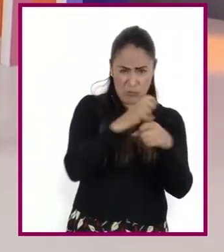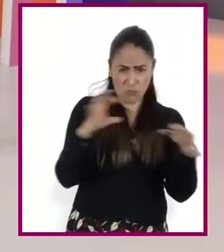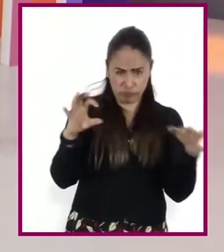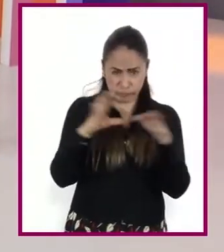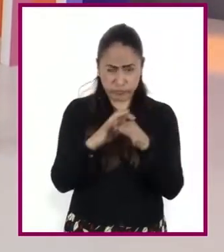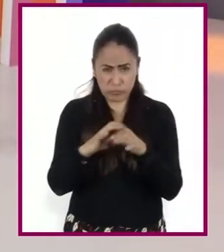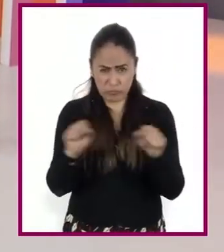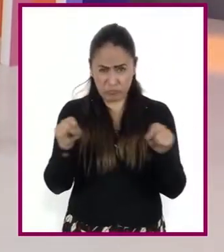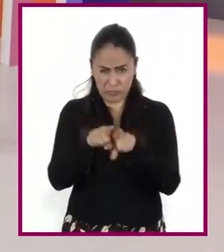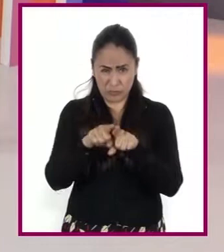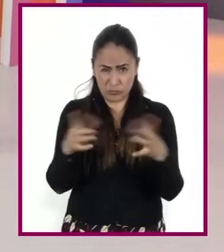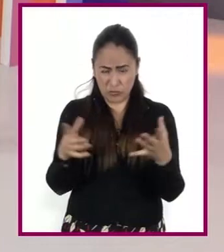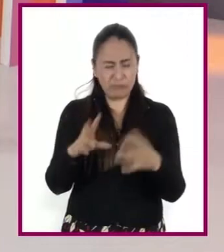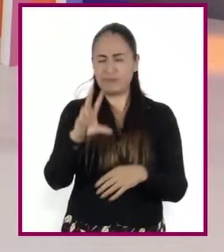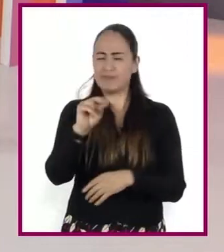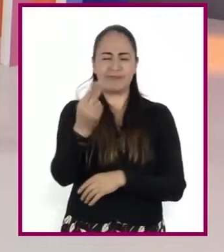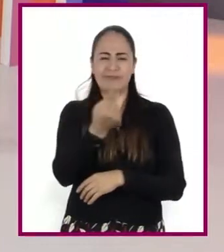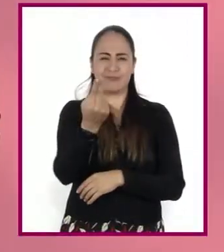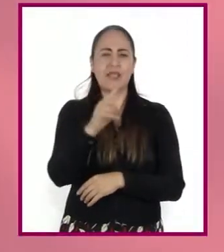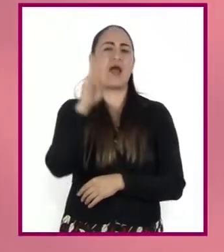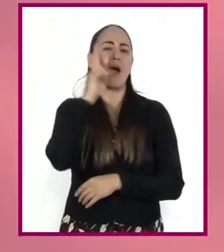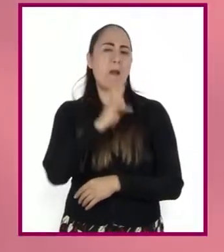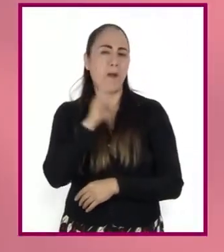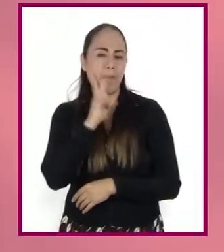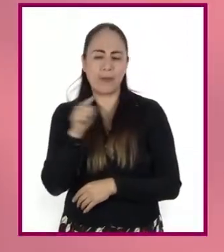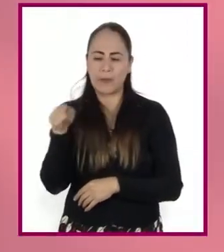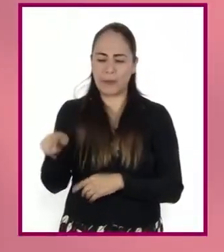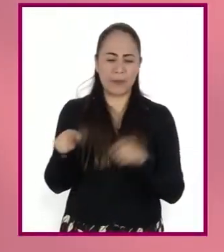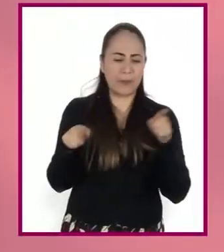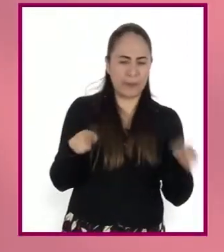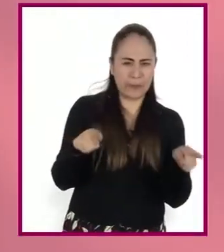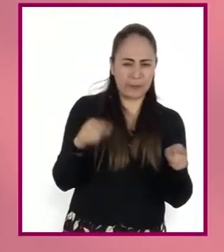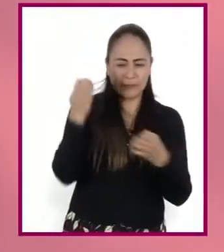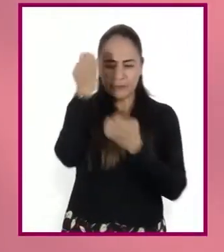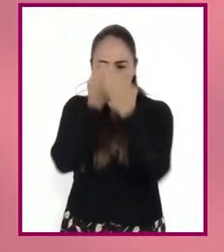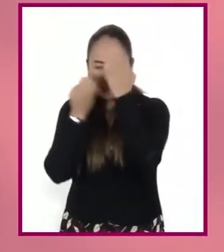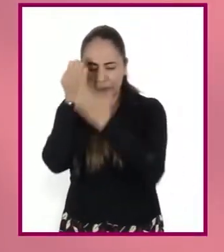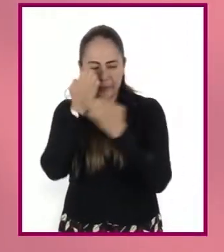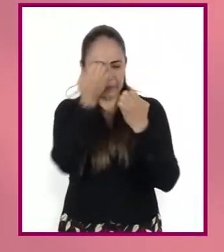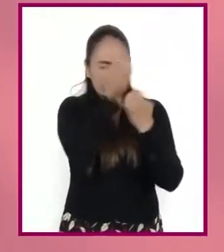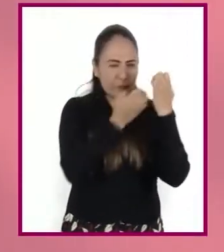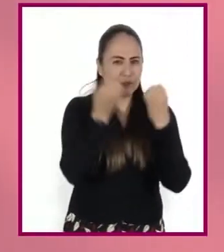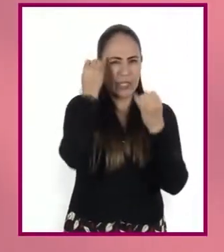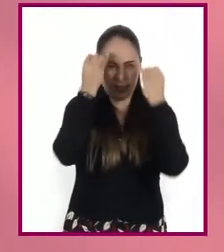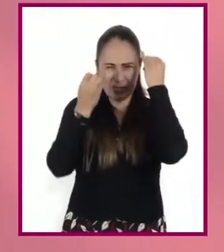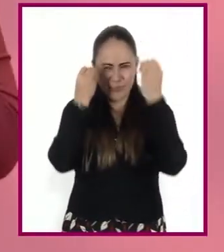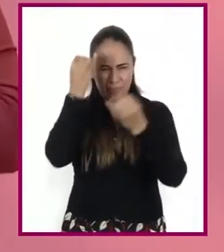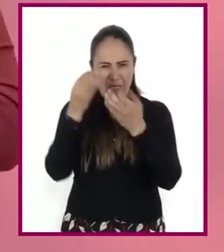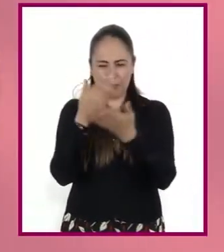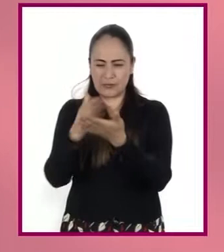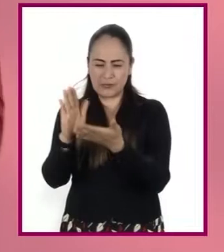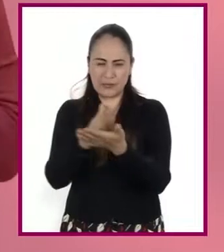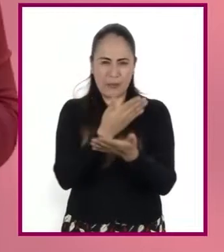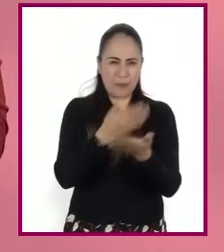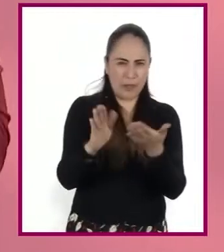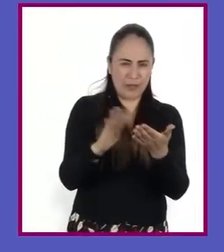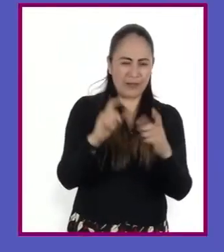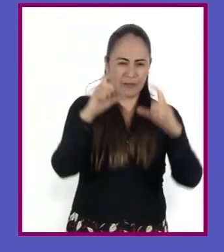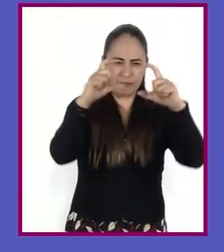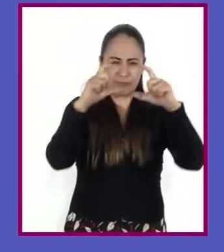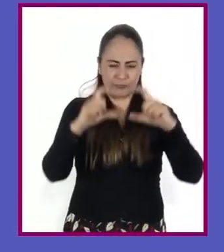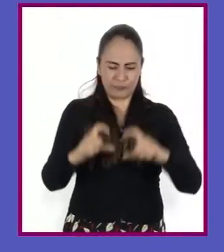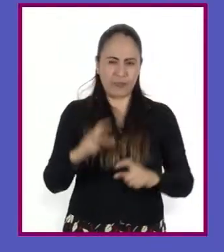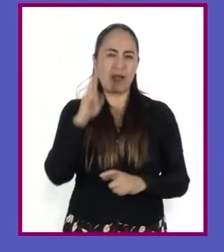¿Qué te parece si revisamos las dos categorías en las que se separan las ideas que pueden aparecer en un texto?